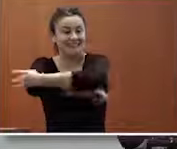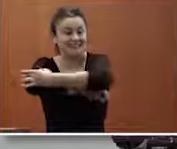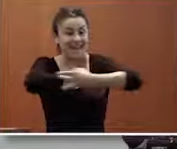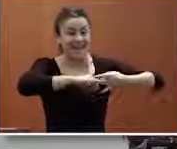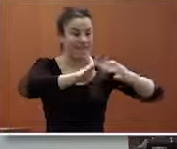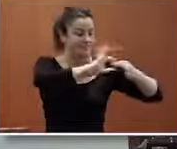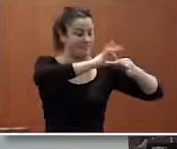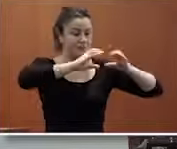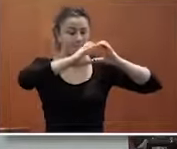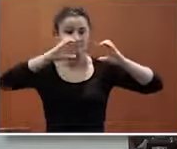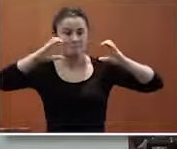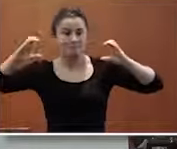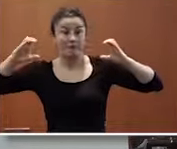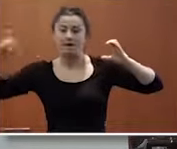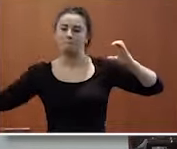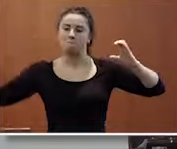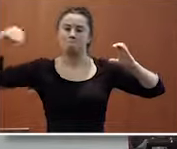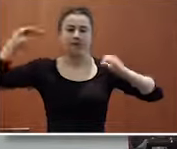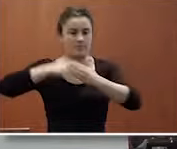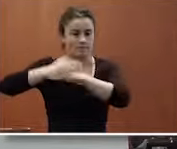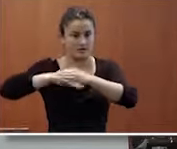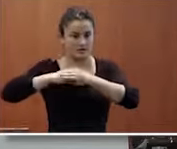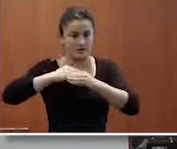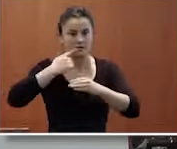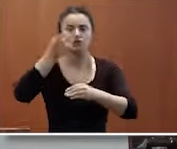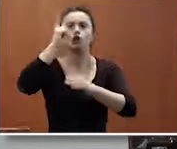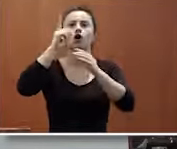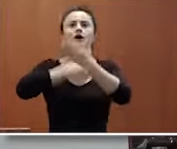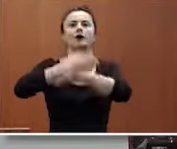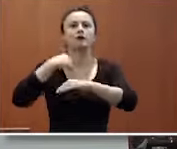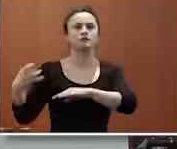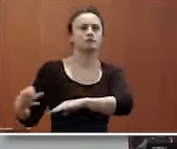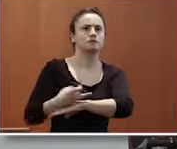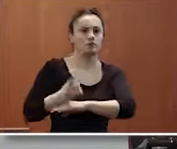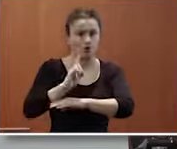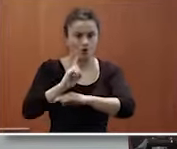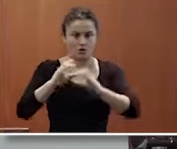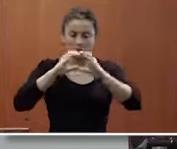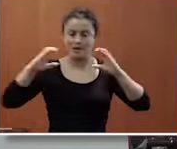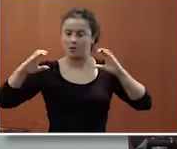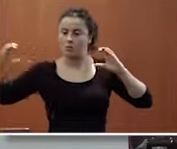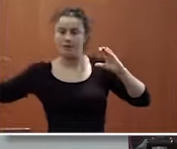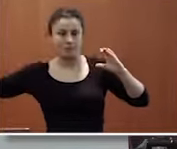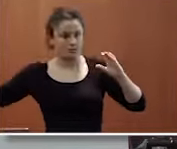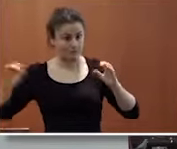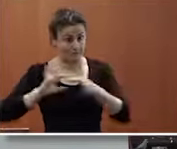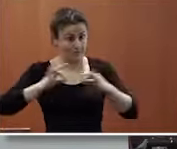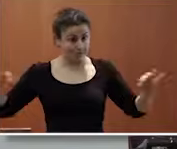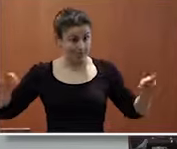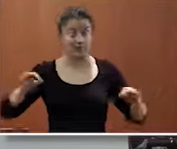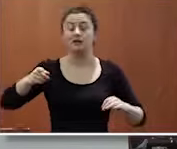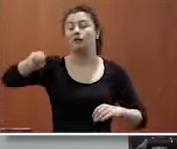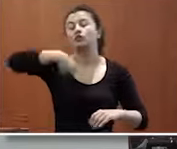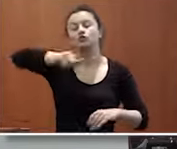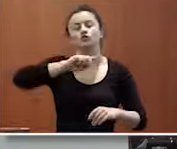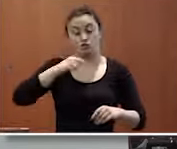de la cual se suban también la discapacidad no solamente la discapacidad pero también la discapacidad por lo tanto es un elemento esencial somos promotores de